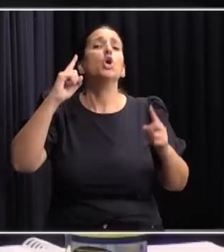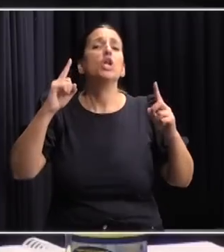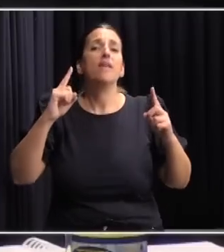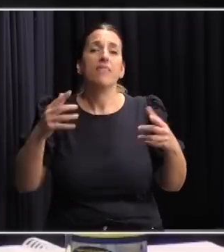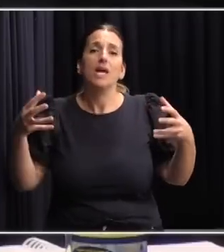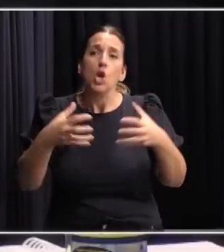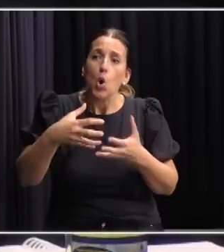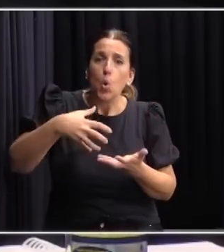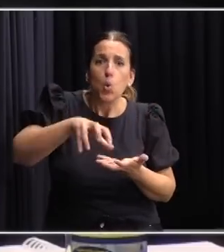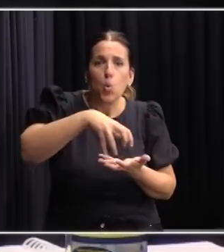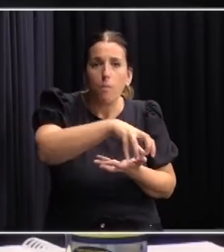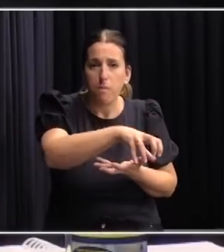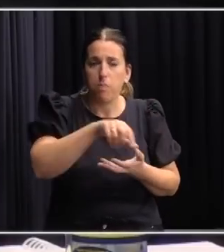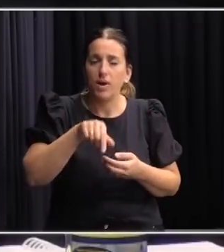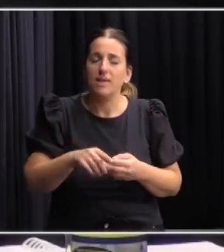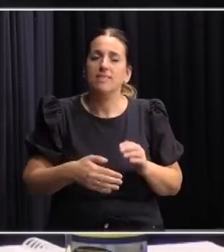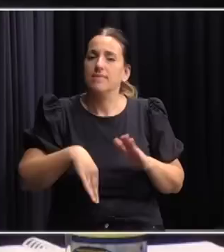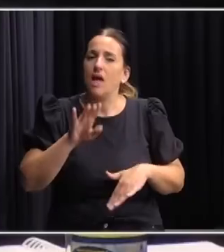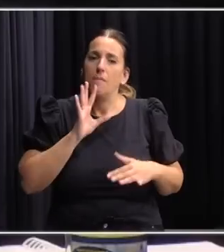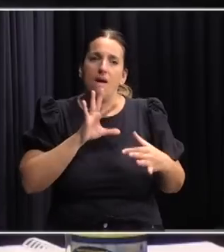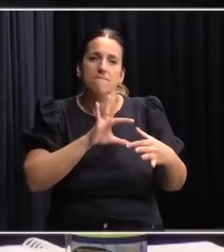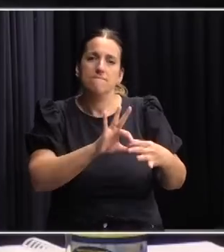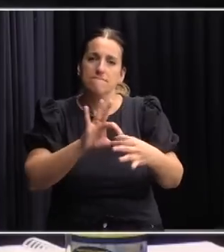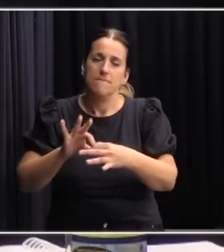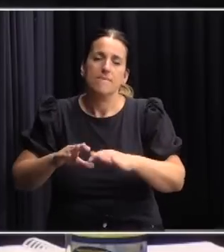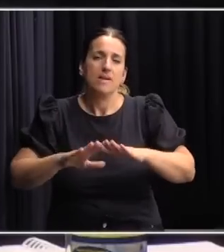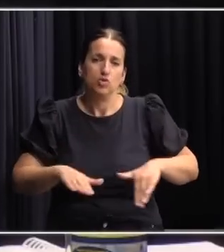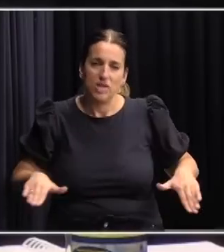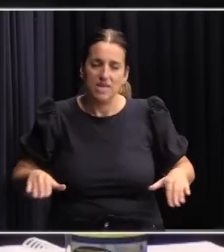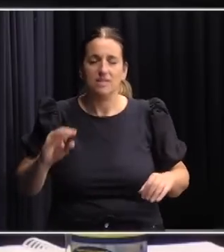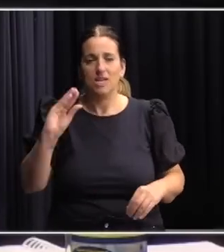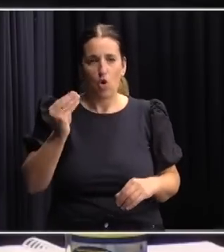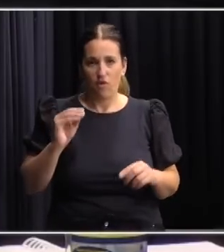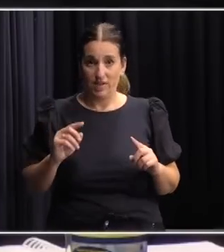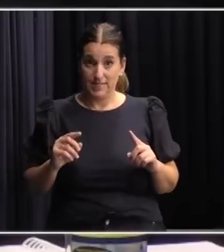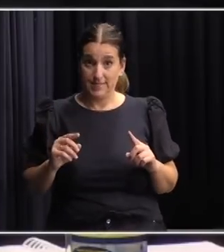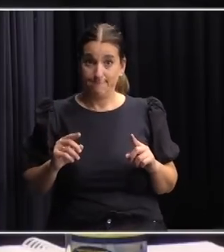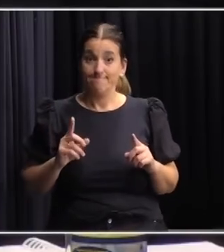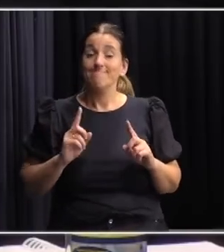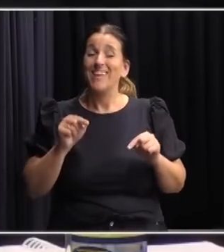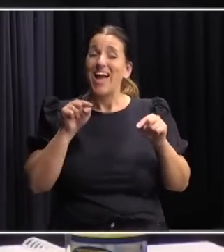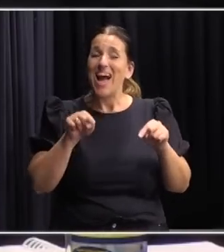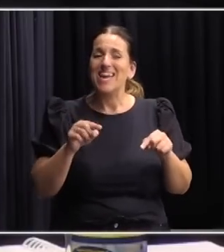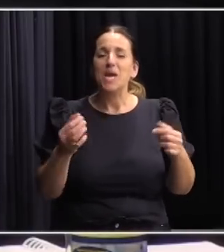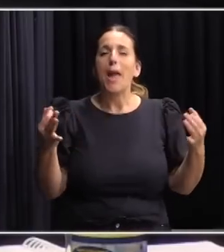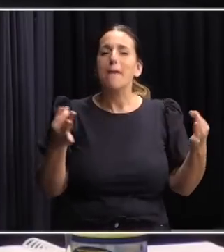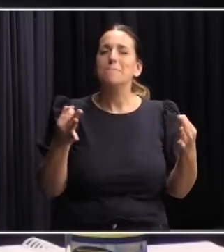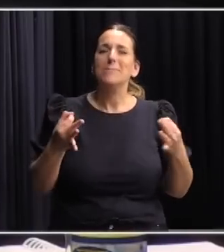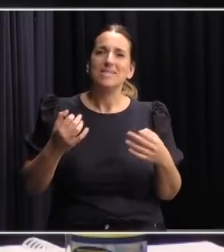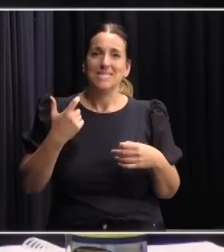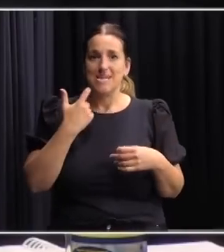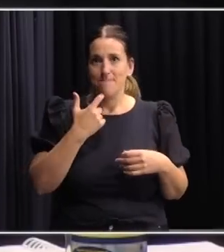sectores que están asociados a la niñez y a la juventud particularmente allí hay un gran